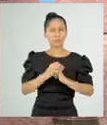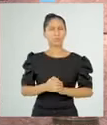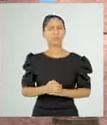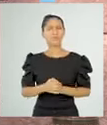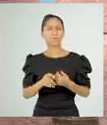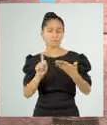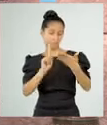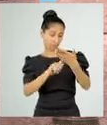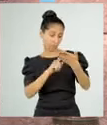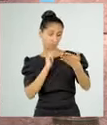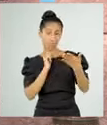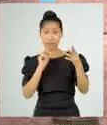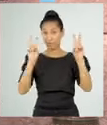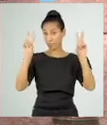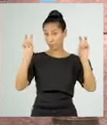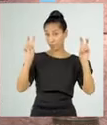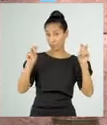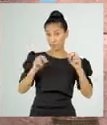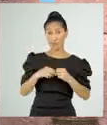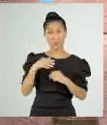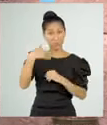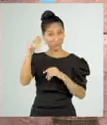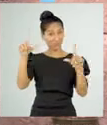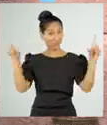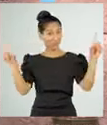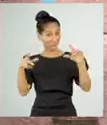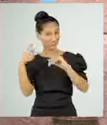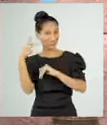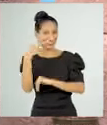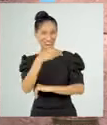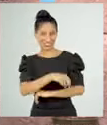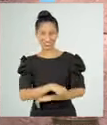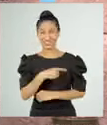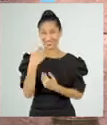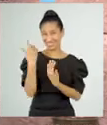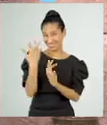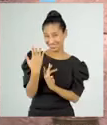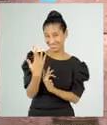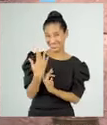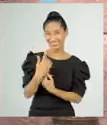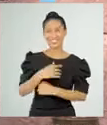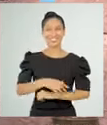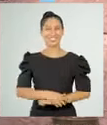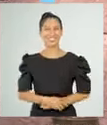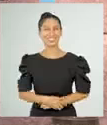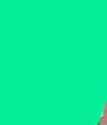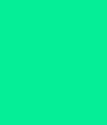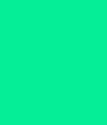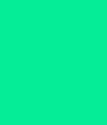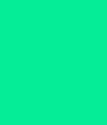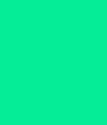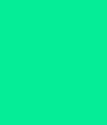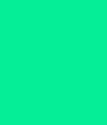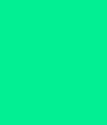sobre los textos instructivos. Ya volvemos con más, así que no se muevan.